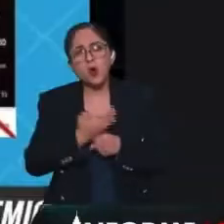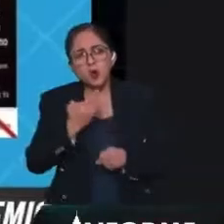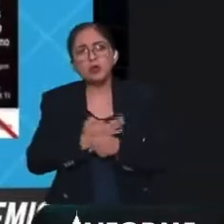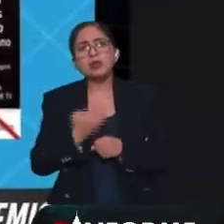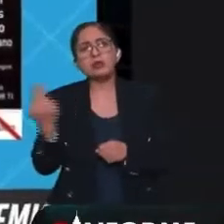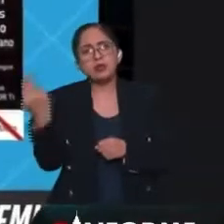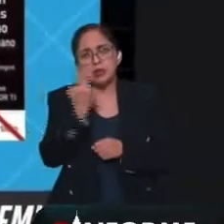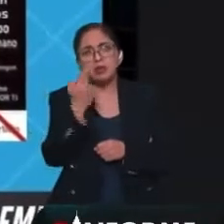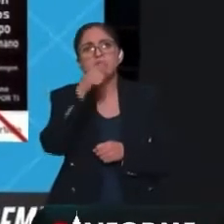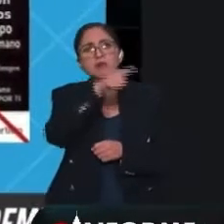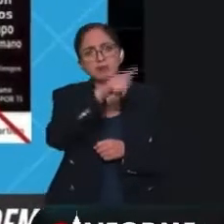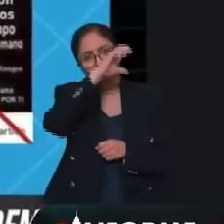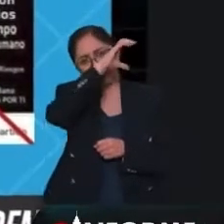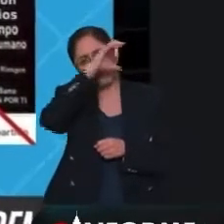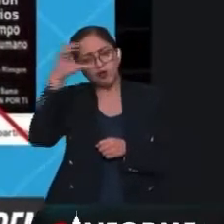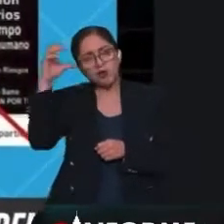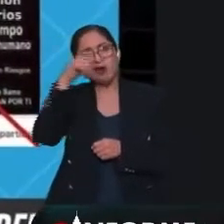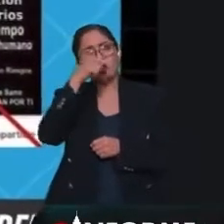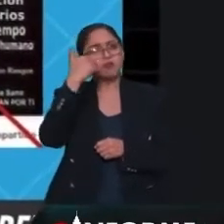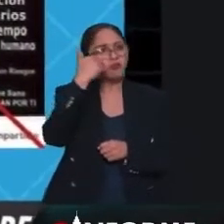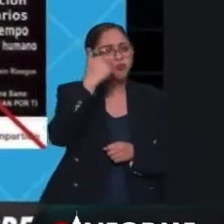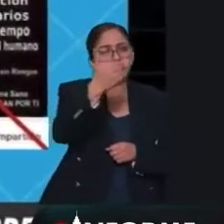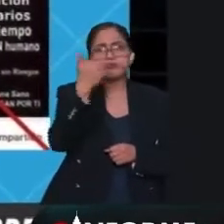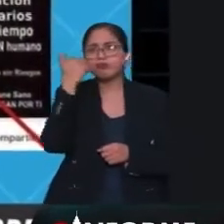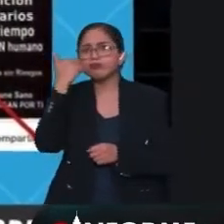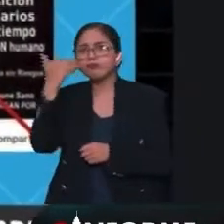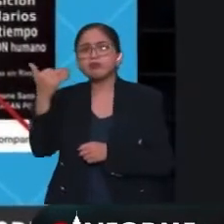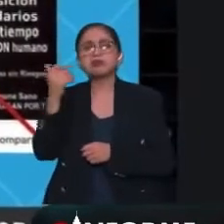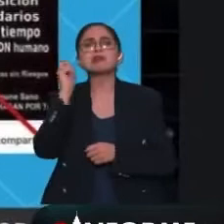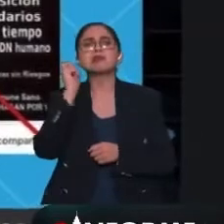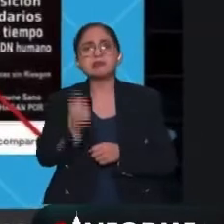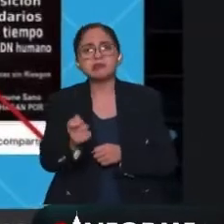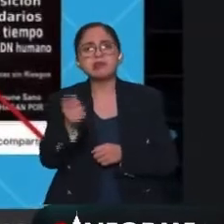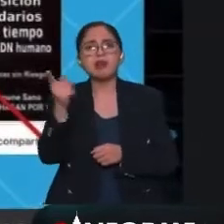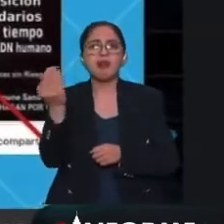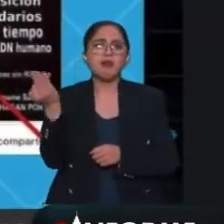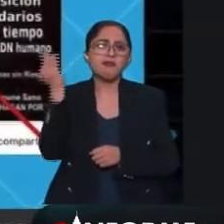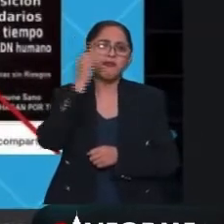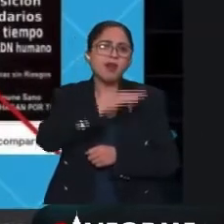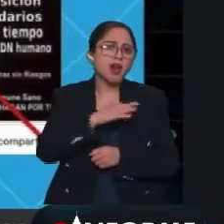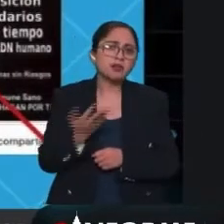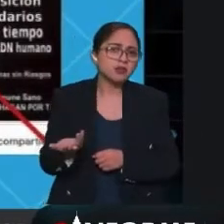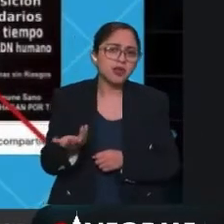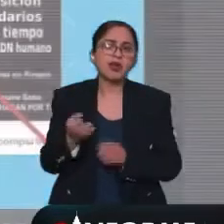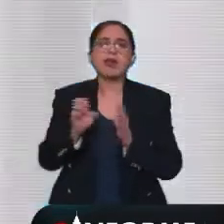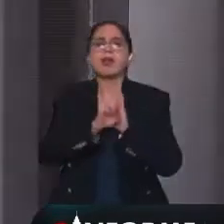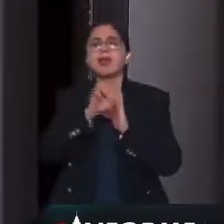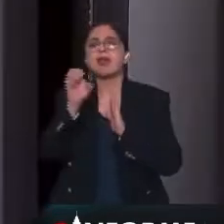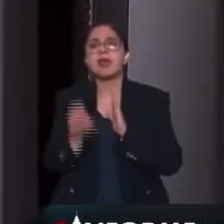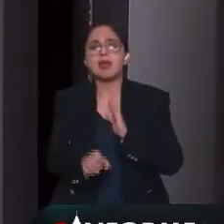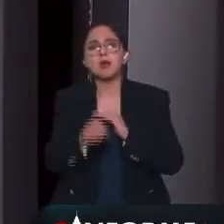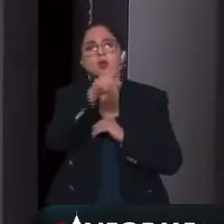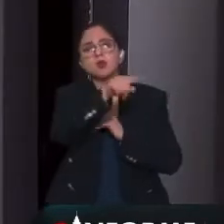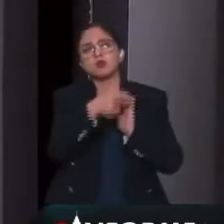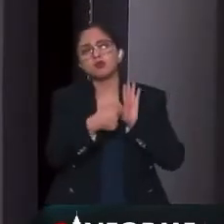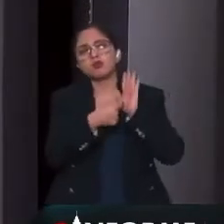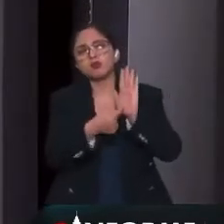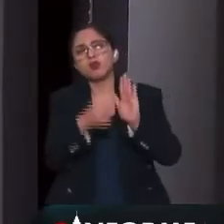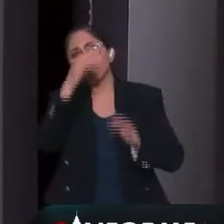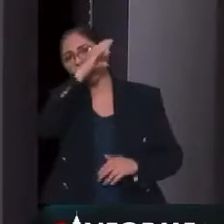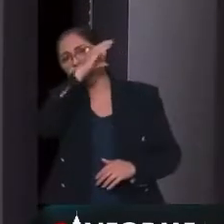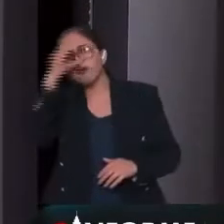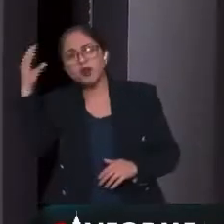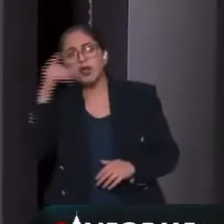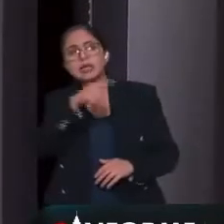que estas fotografías que nosotros detectamos son falsas. Por ejemplo, está una fotografía de un